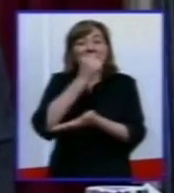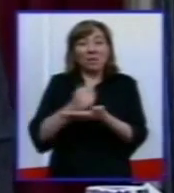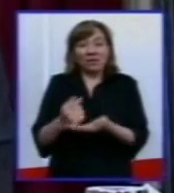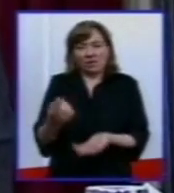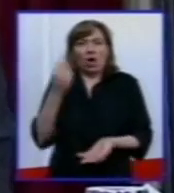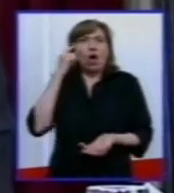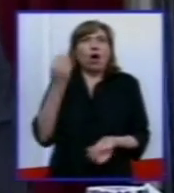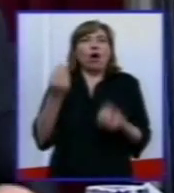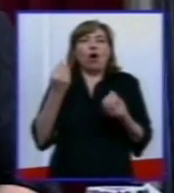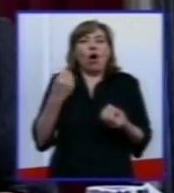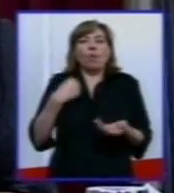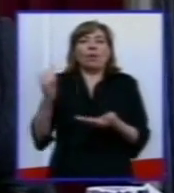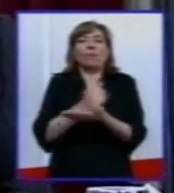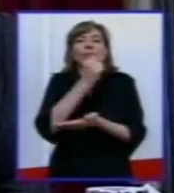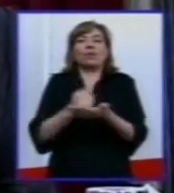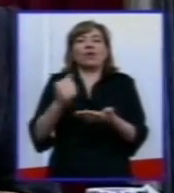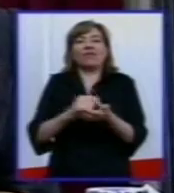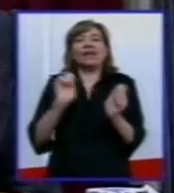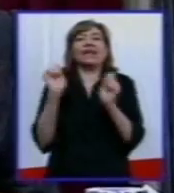reforma constitucional? Pero además,